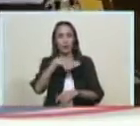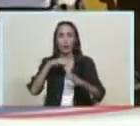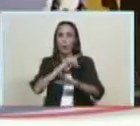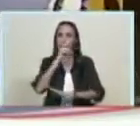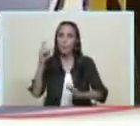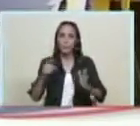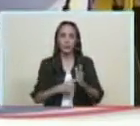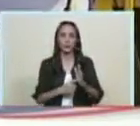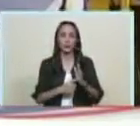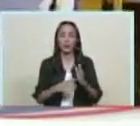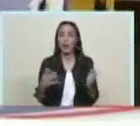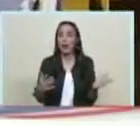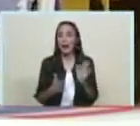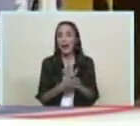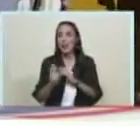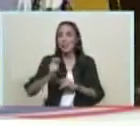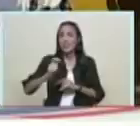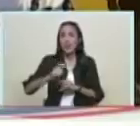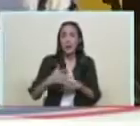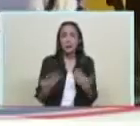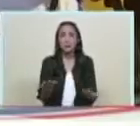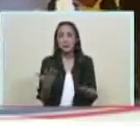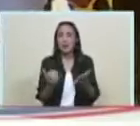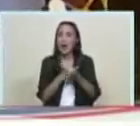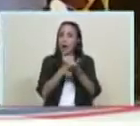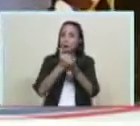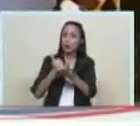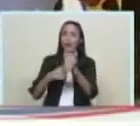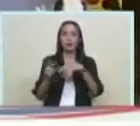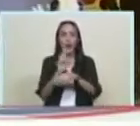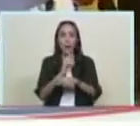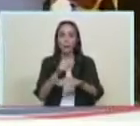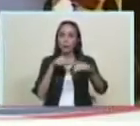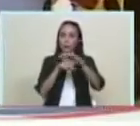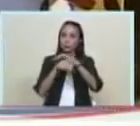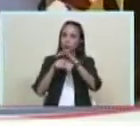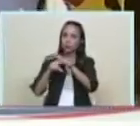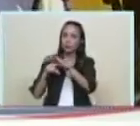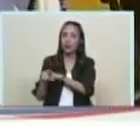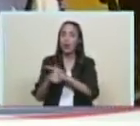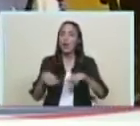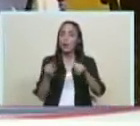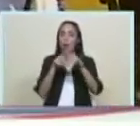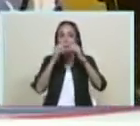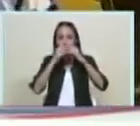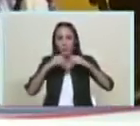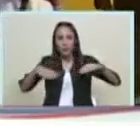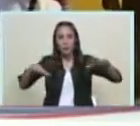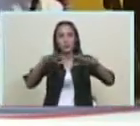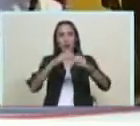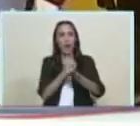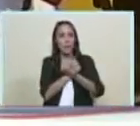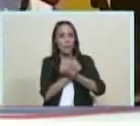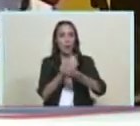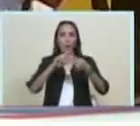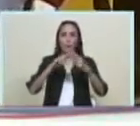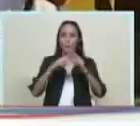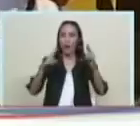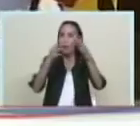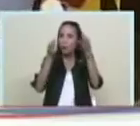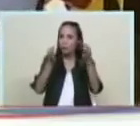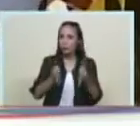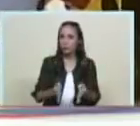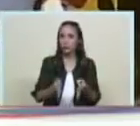donde haya la necesidad y atenderla y sobre todo mi comandante jefe llevar su mensaje de amor de paz y llevar su